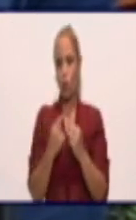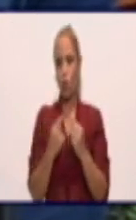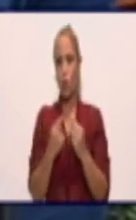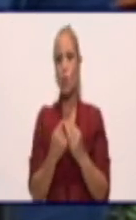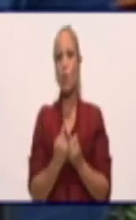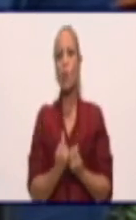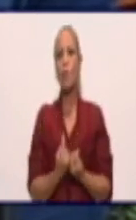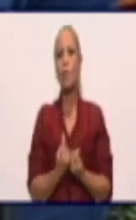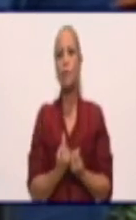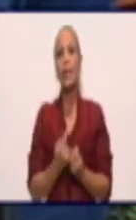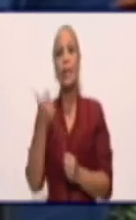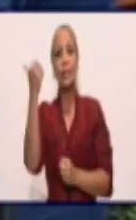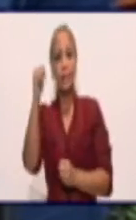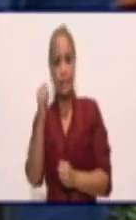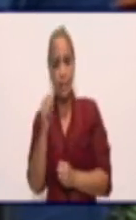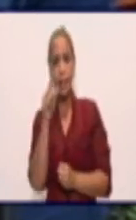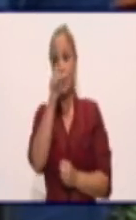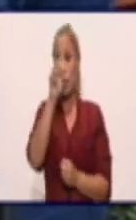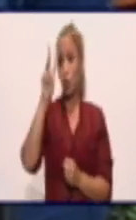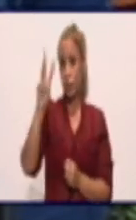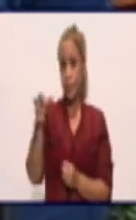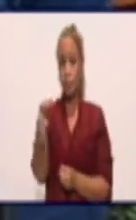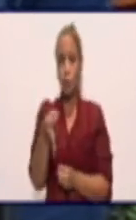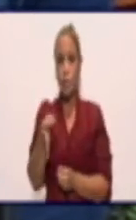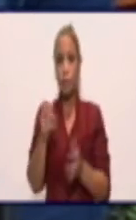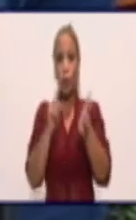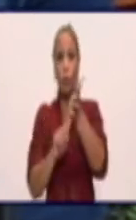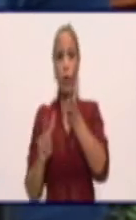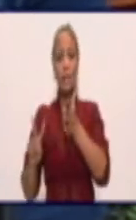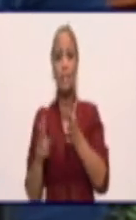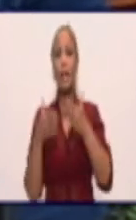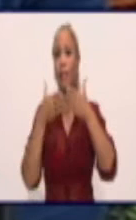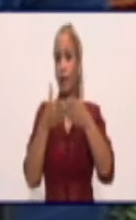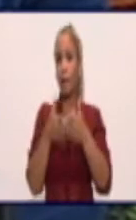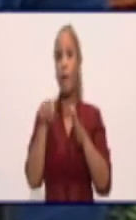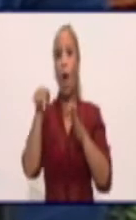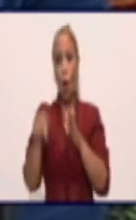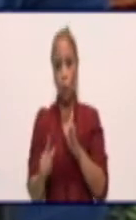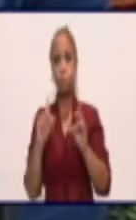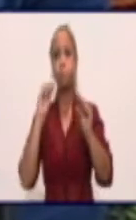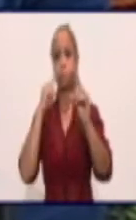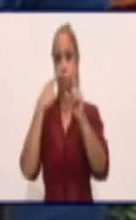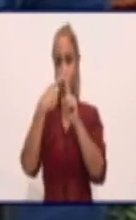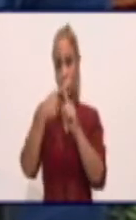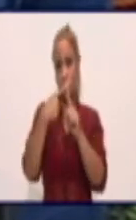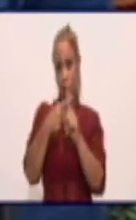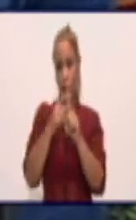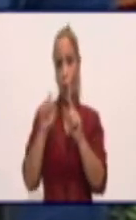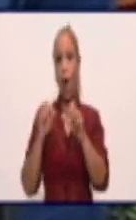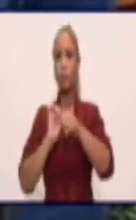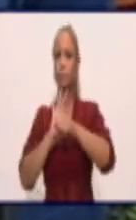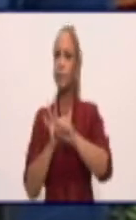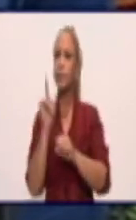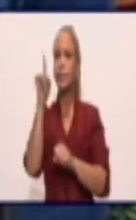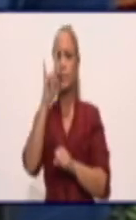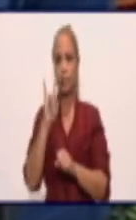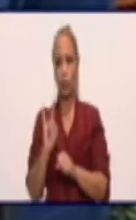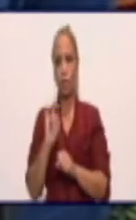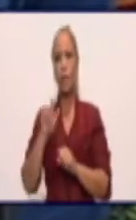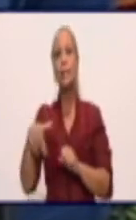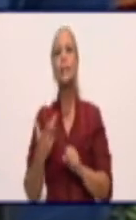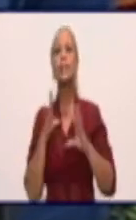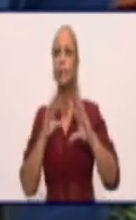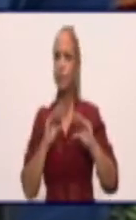10 de los 13 municipios de Granma, hoy se reportan casos positivos a la COVID-19. Estamos hablando de que hay